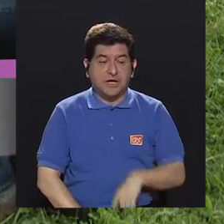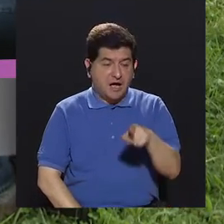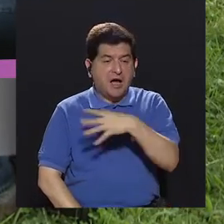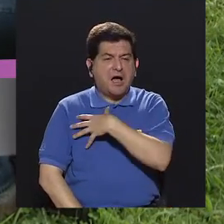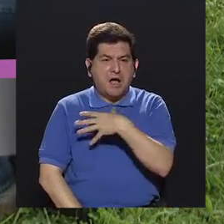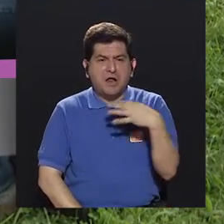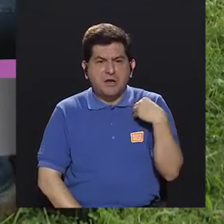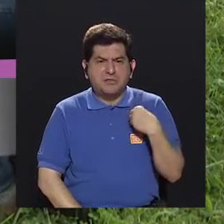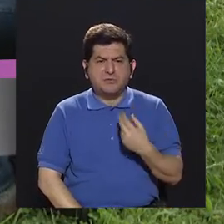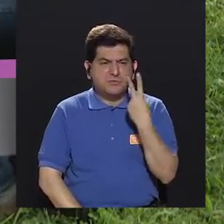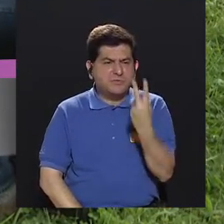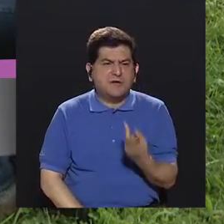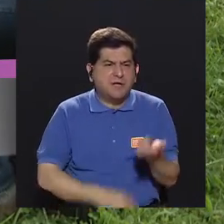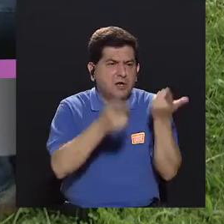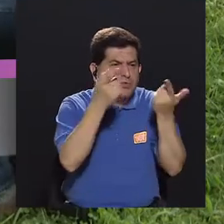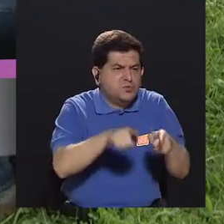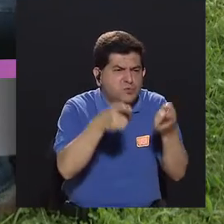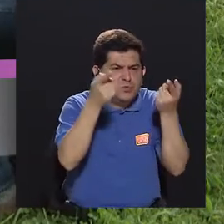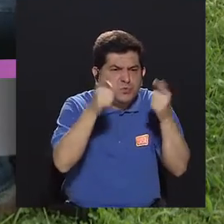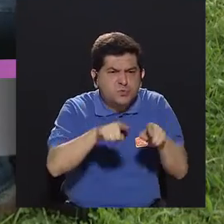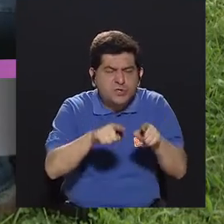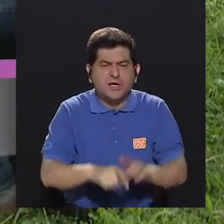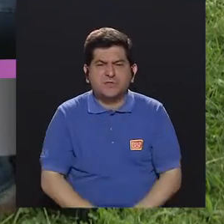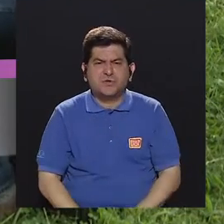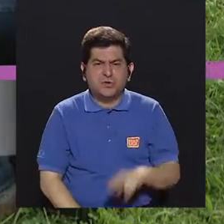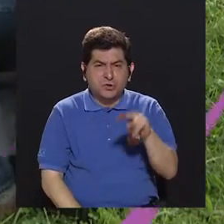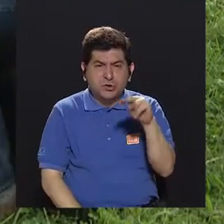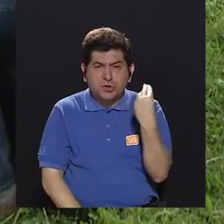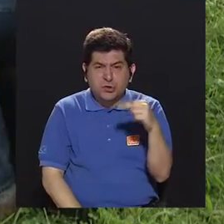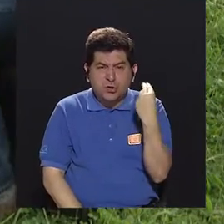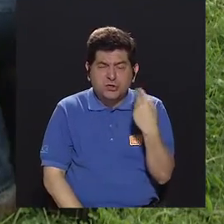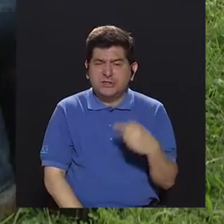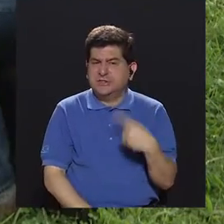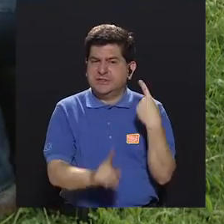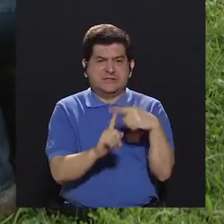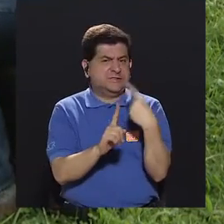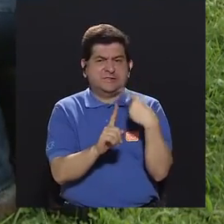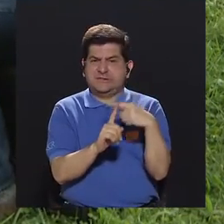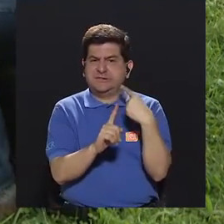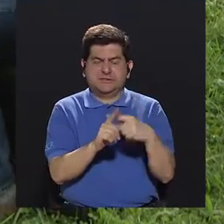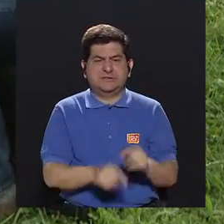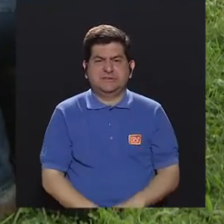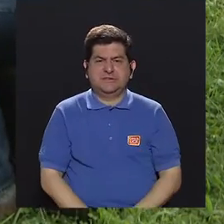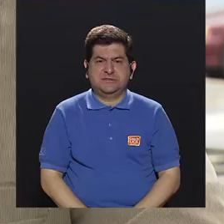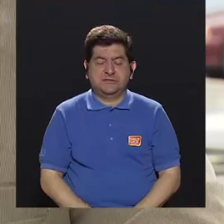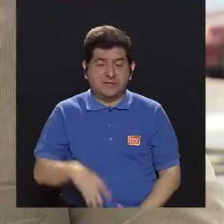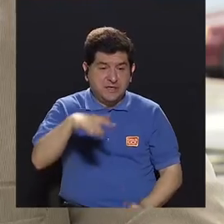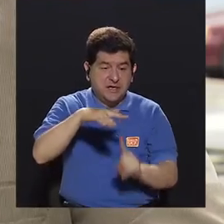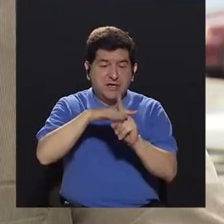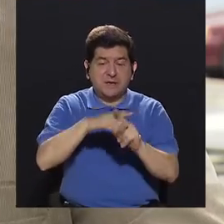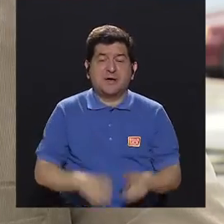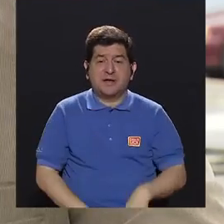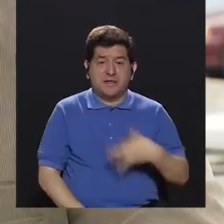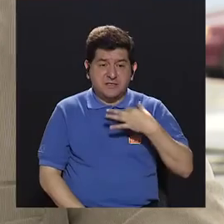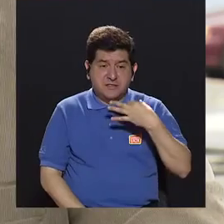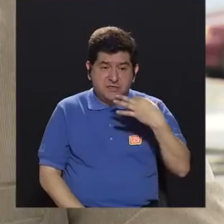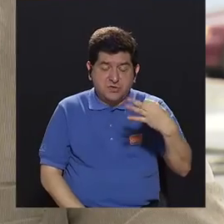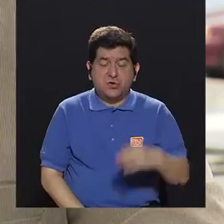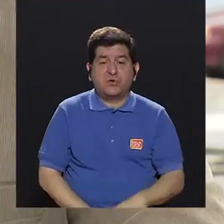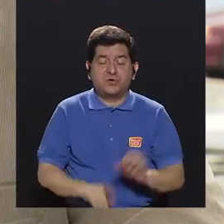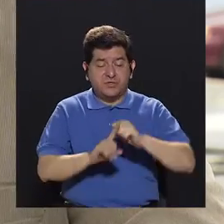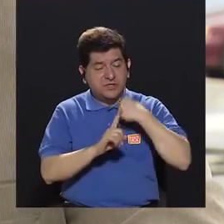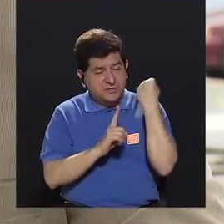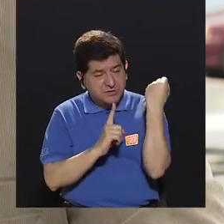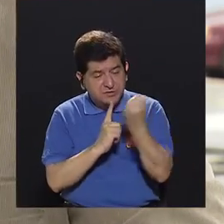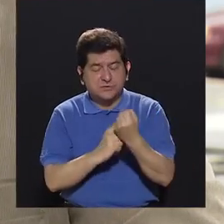les gusta ver sucesos, les gusta ver las noticias no tan positivas que aparecen día a día en nuestra